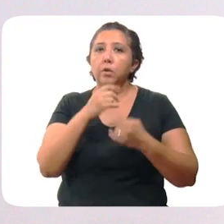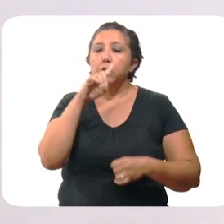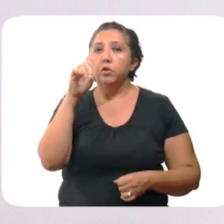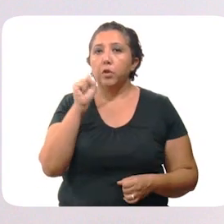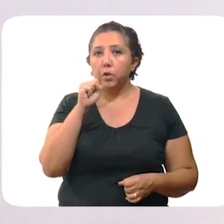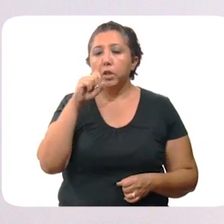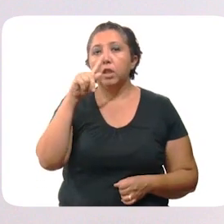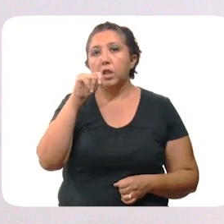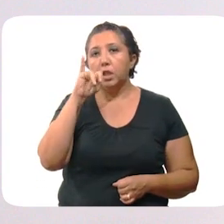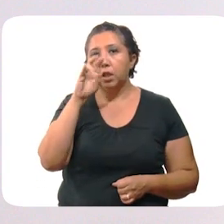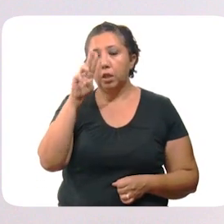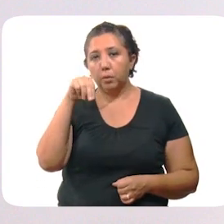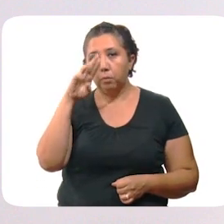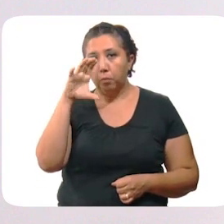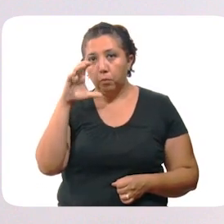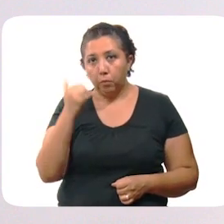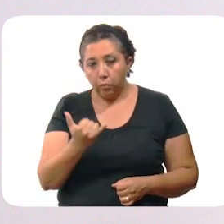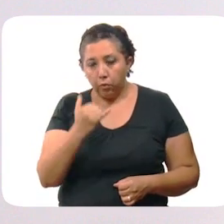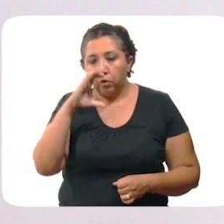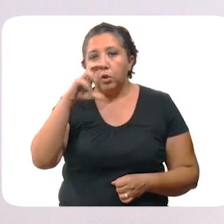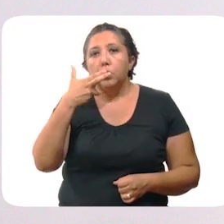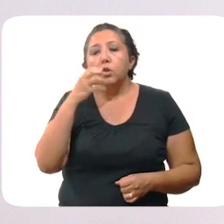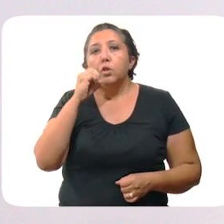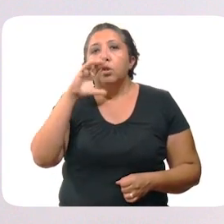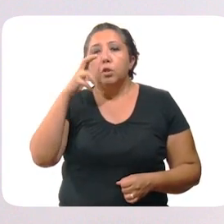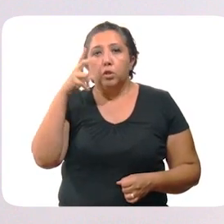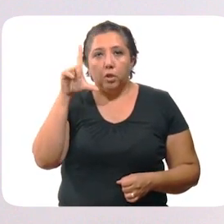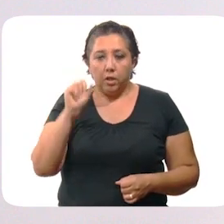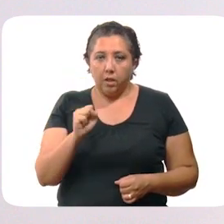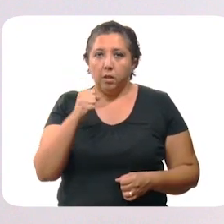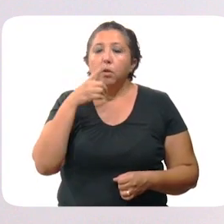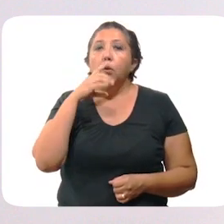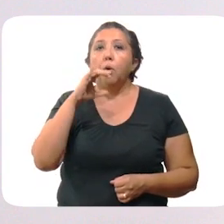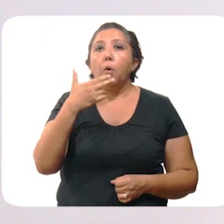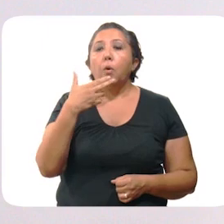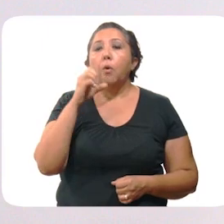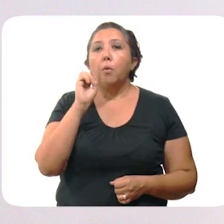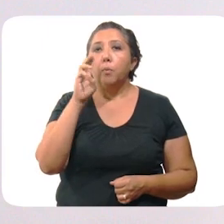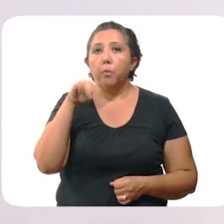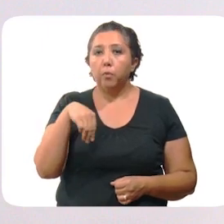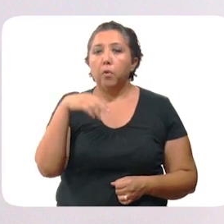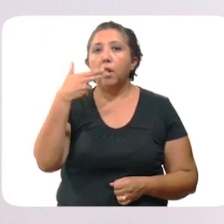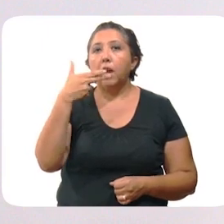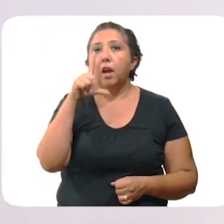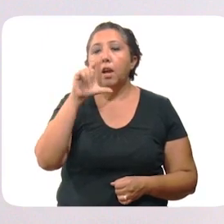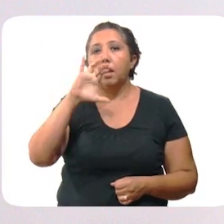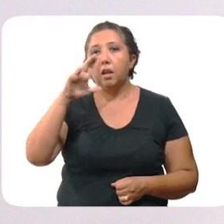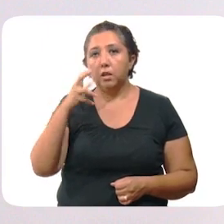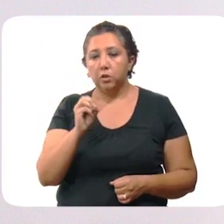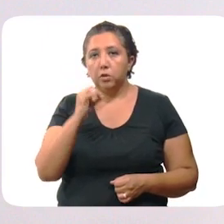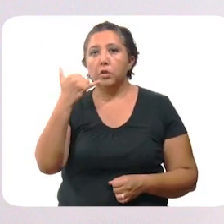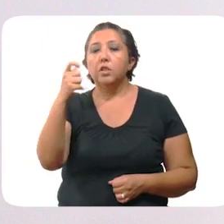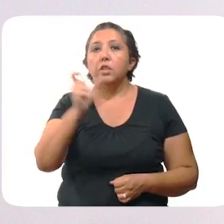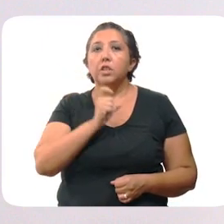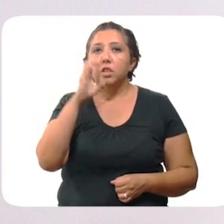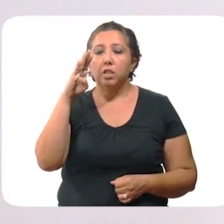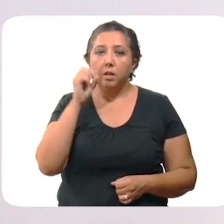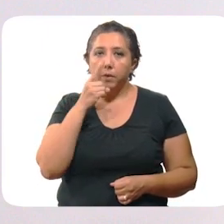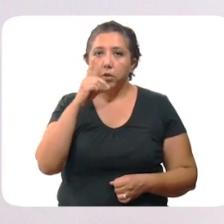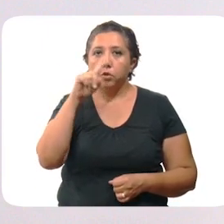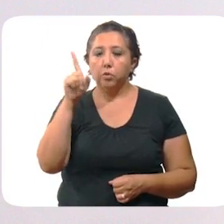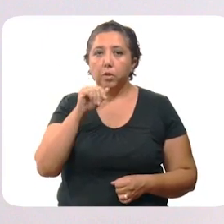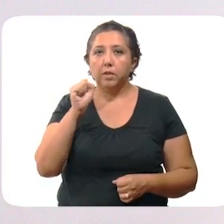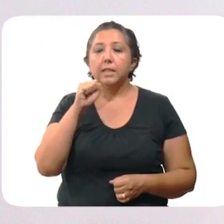Soncahuich, Timucuy, Tuncás, Chancom, Chocholá, Sinanché, Homún, Muna, Jalachó, Teabo, Yashkabá, Tecó,